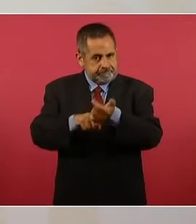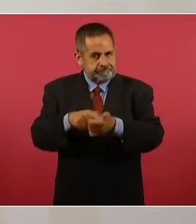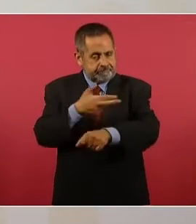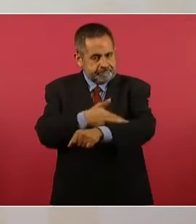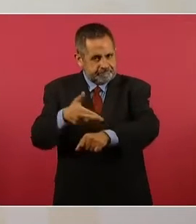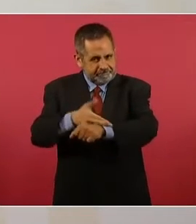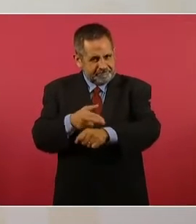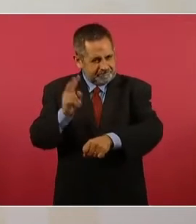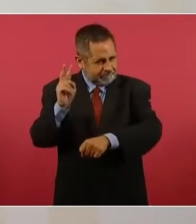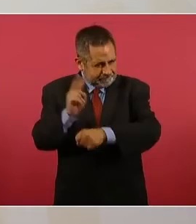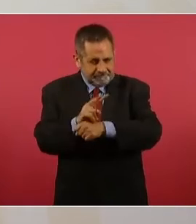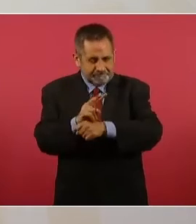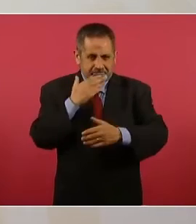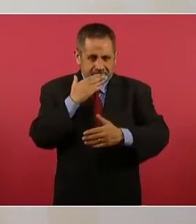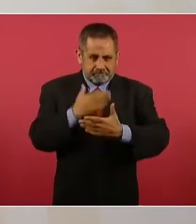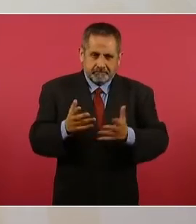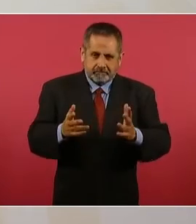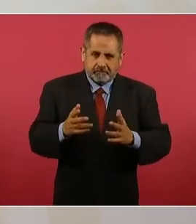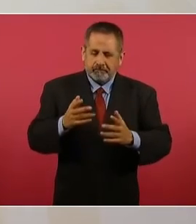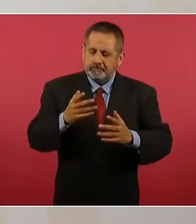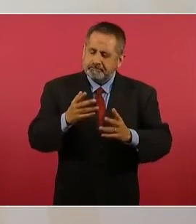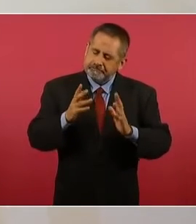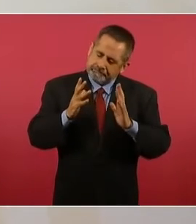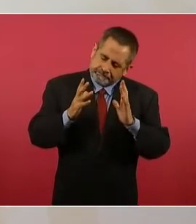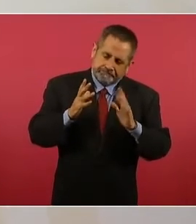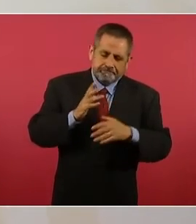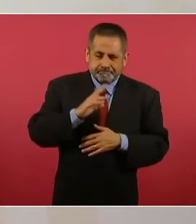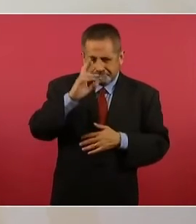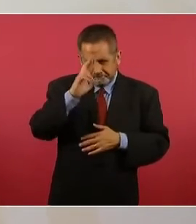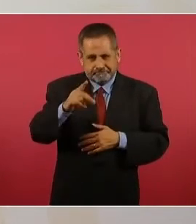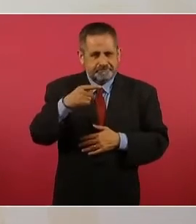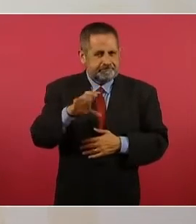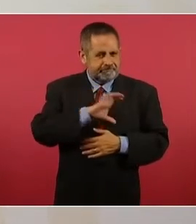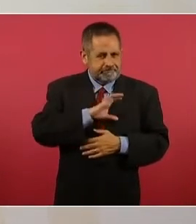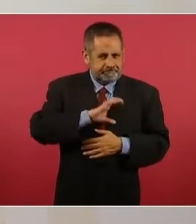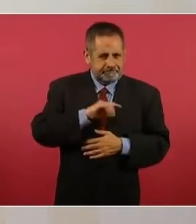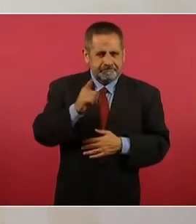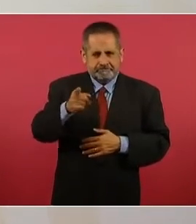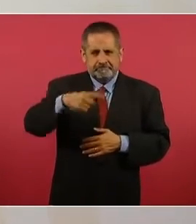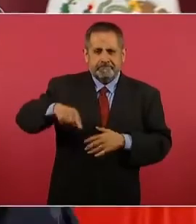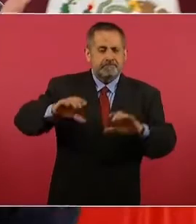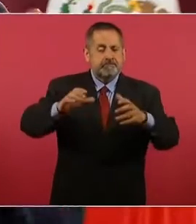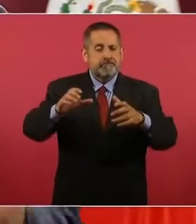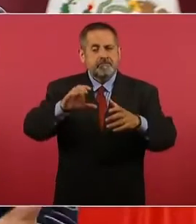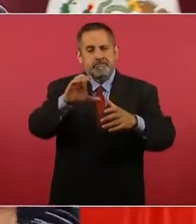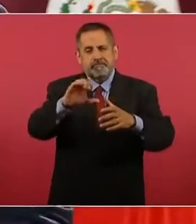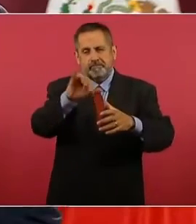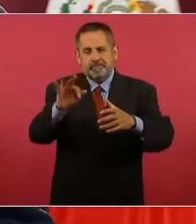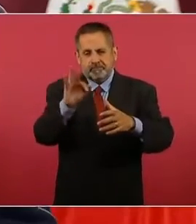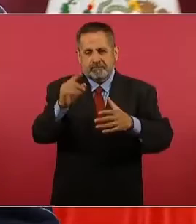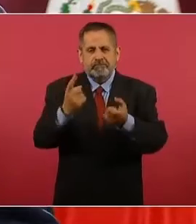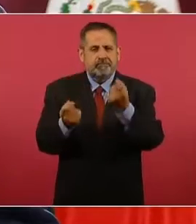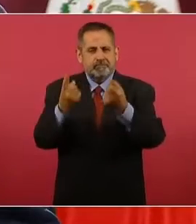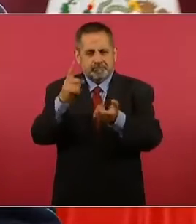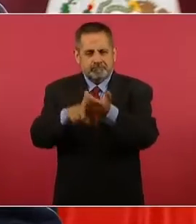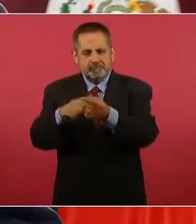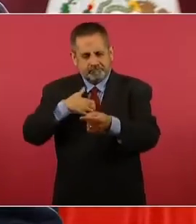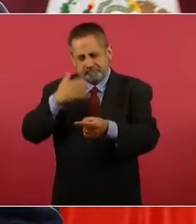que con todo mi cariño para ellos, porque hay gente ahí que estimo mucho,